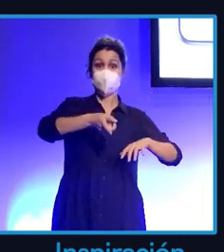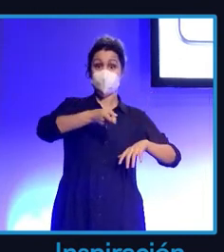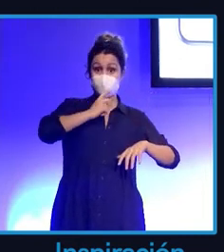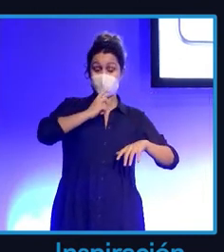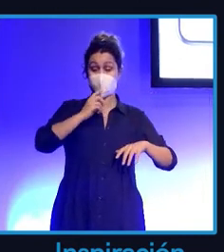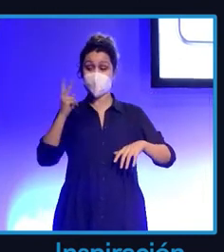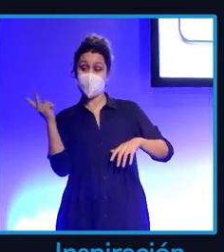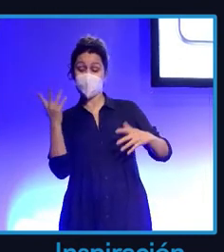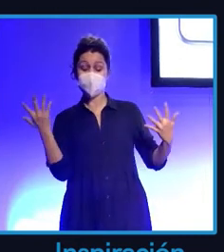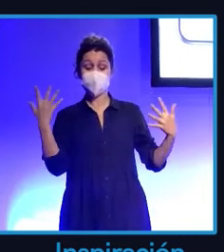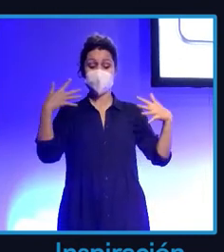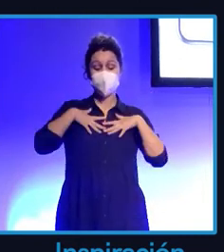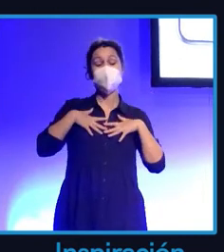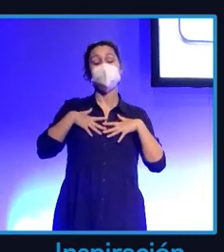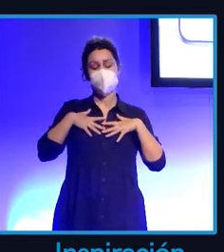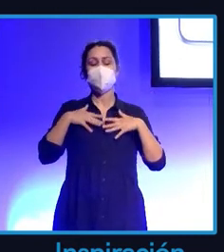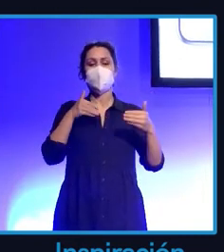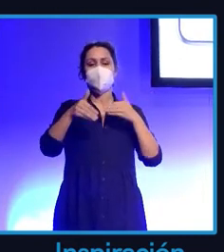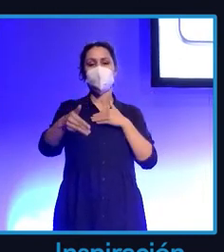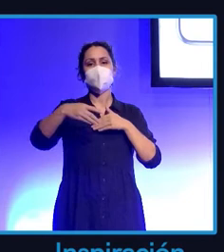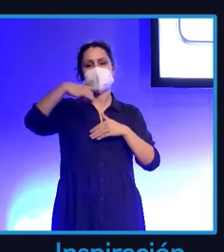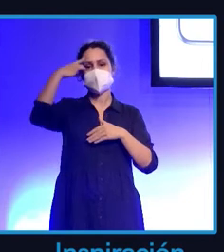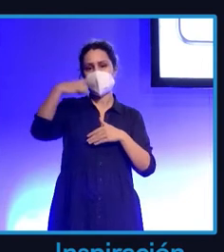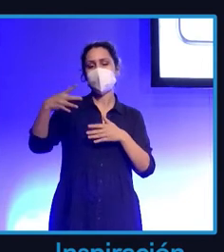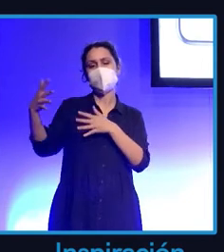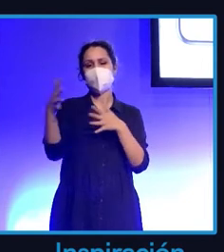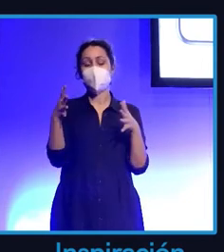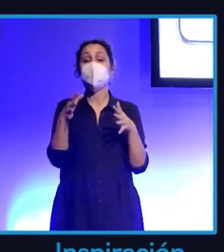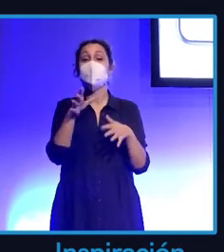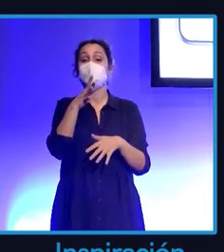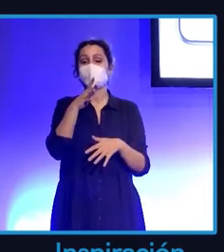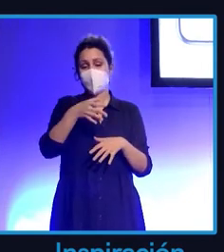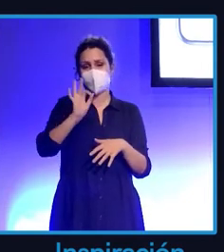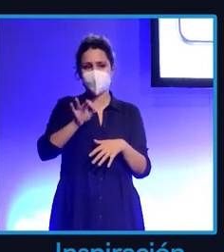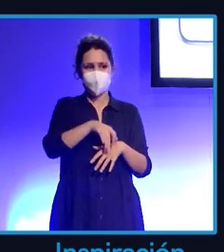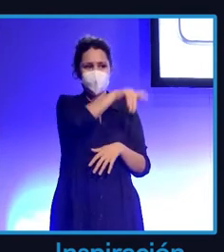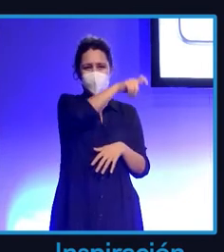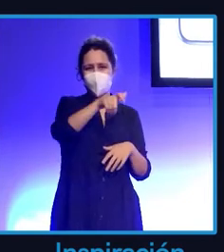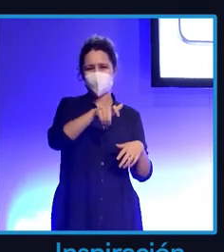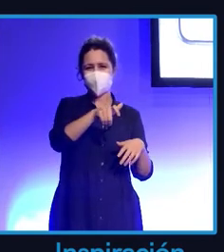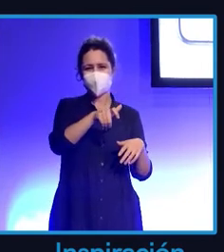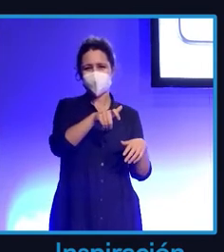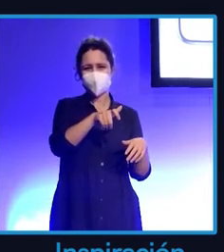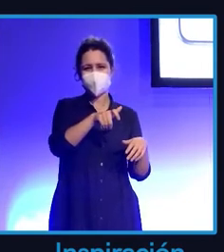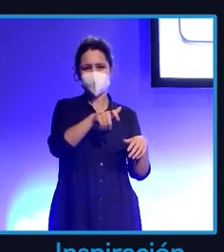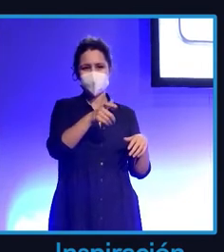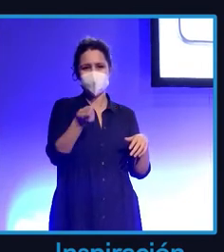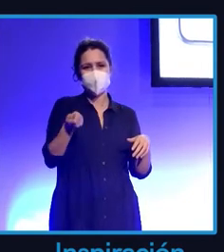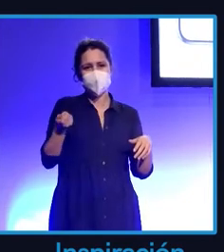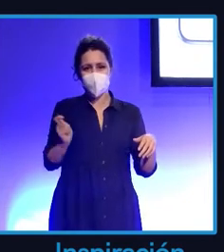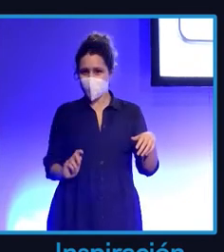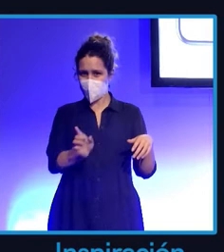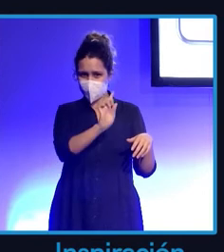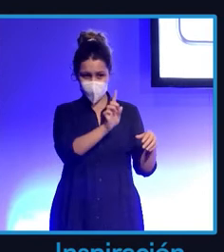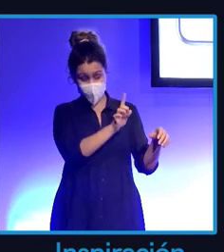capaces de tener una visualización de lo que hay. Porque es indudable que hay muchísimo intrusismo, que hemos llegado a un punto álgido, que